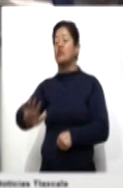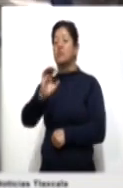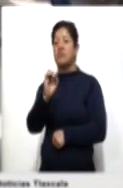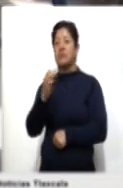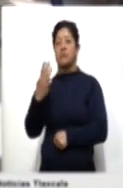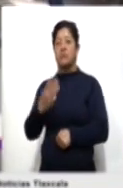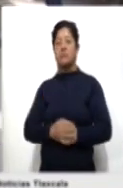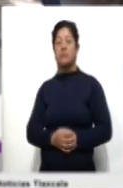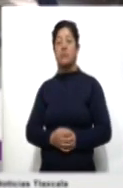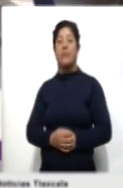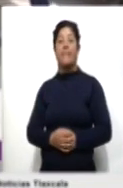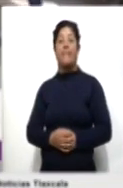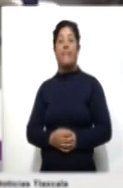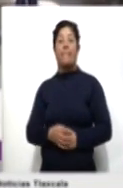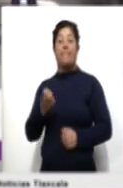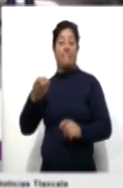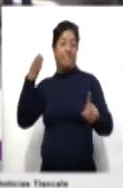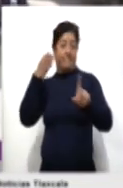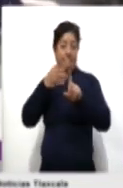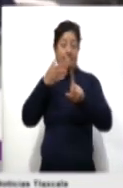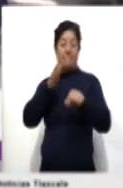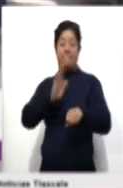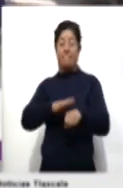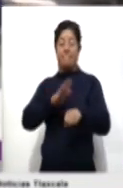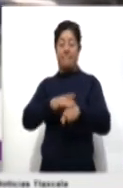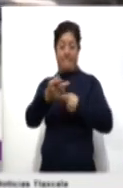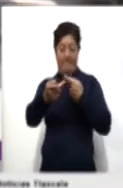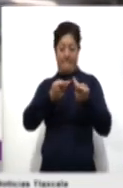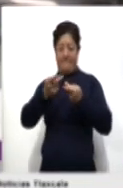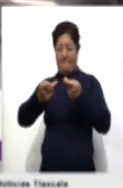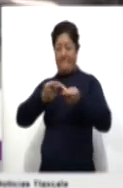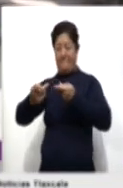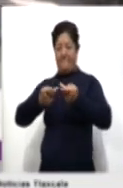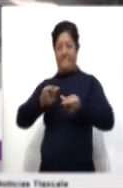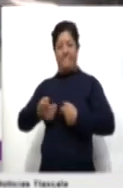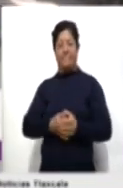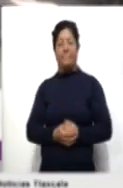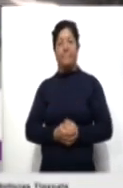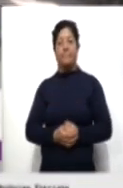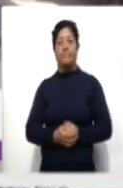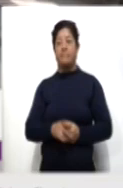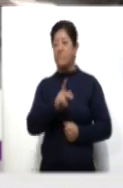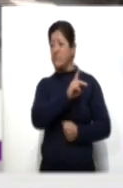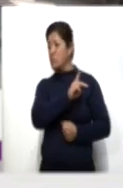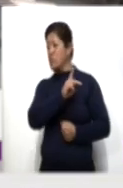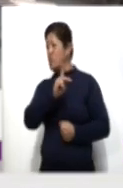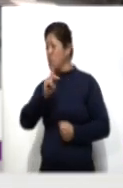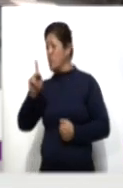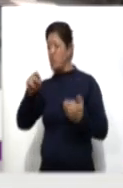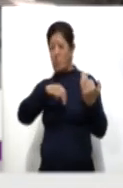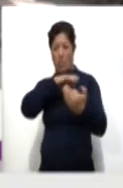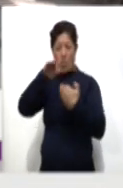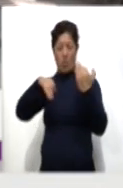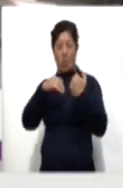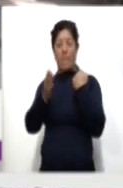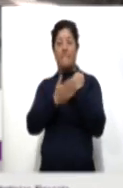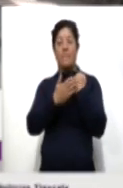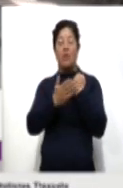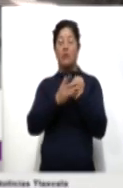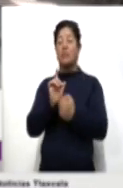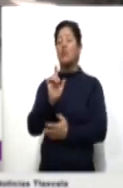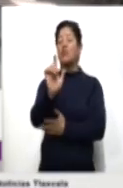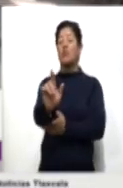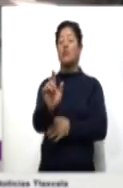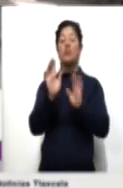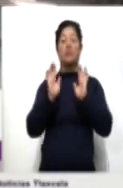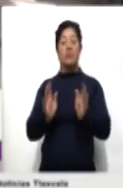Tiene el propósito fundamental de preparar todo para que el próximo lunes podamos recibir a nuestros